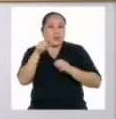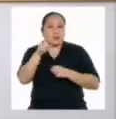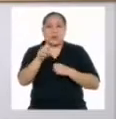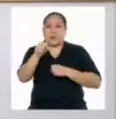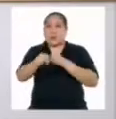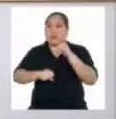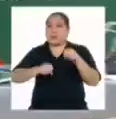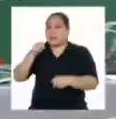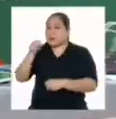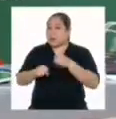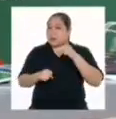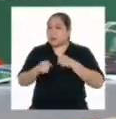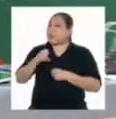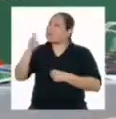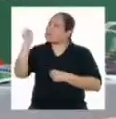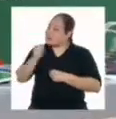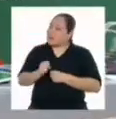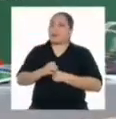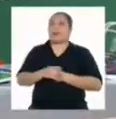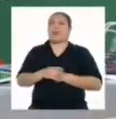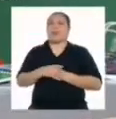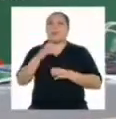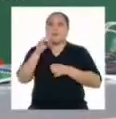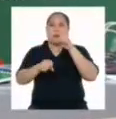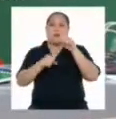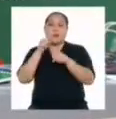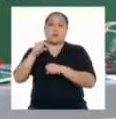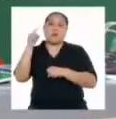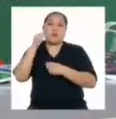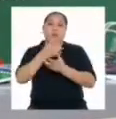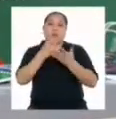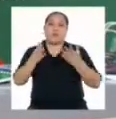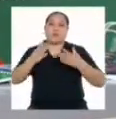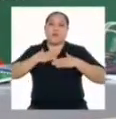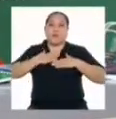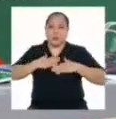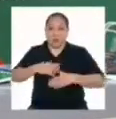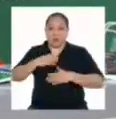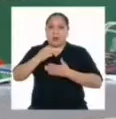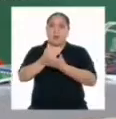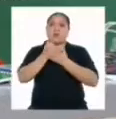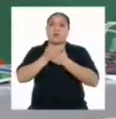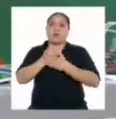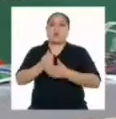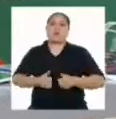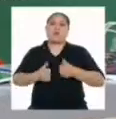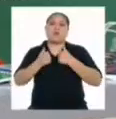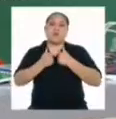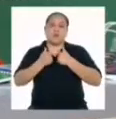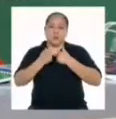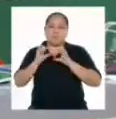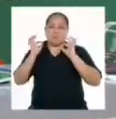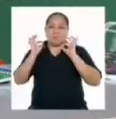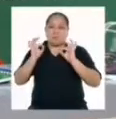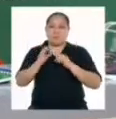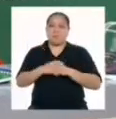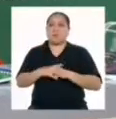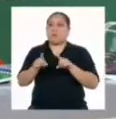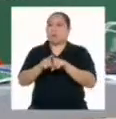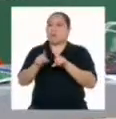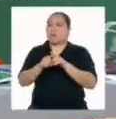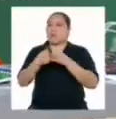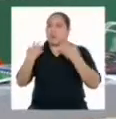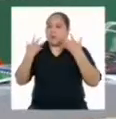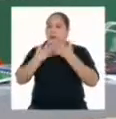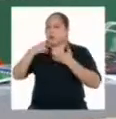ti el montar bicicleta? Totalmente. Montar bici es una actividad física que me ayuda a mantener una vida activa. Pero además